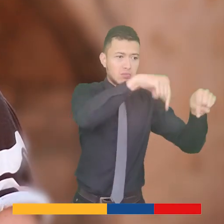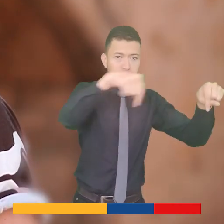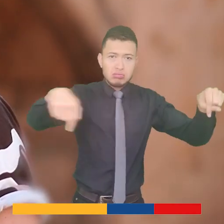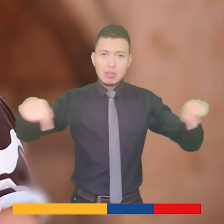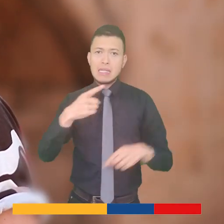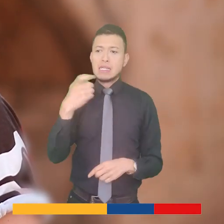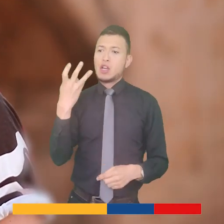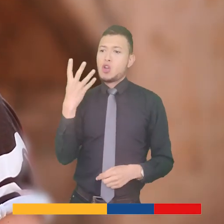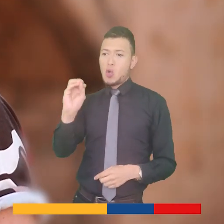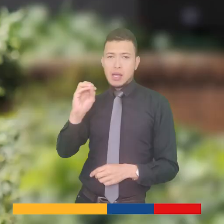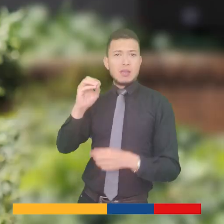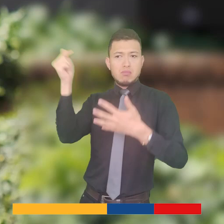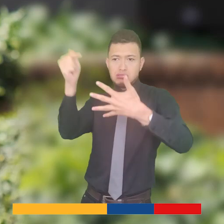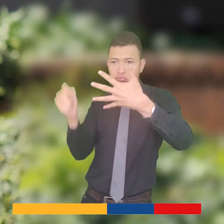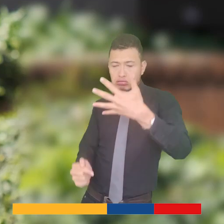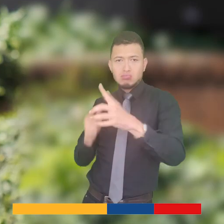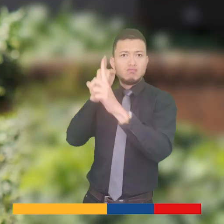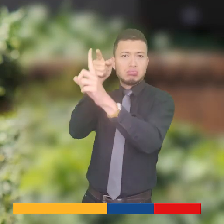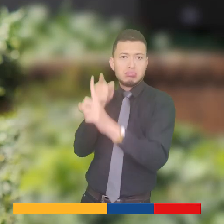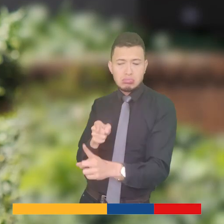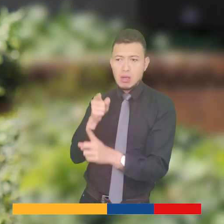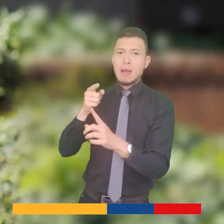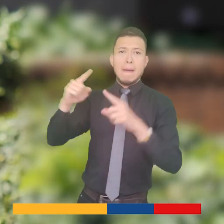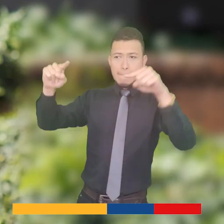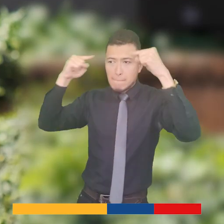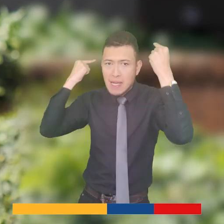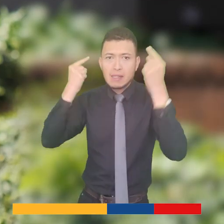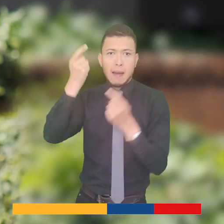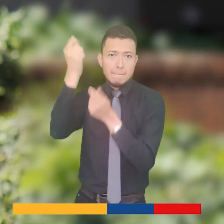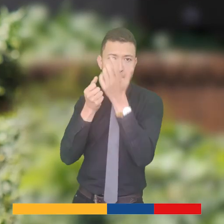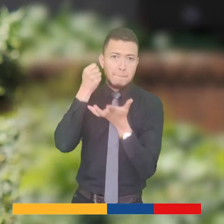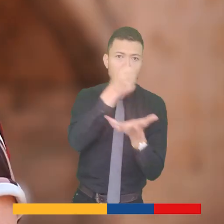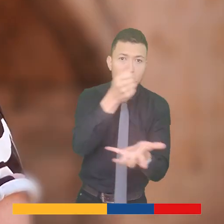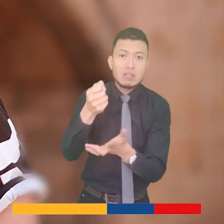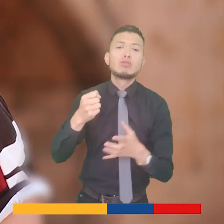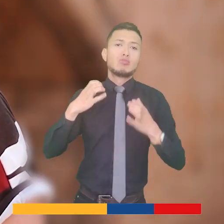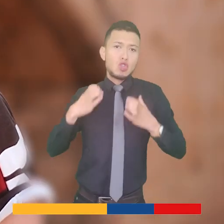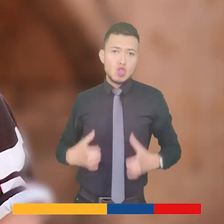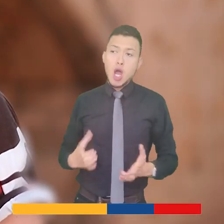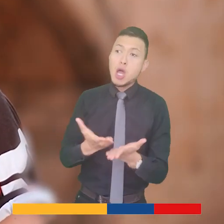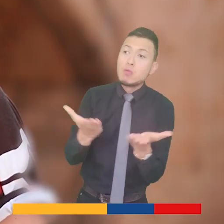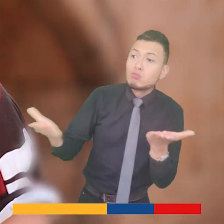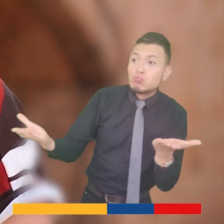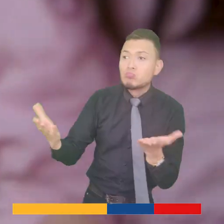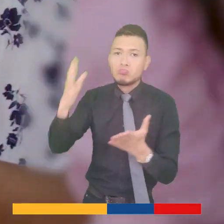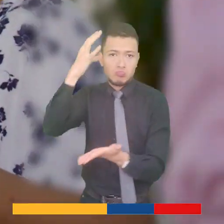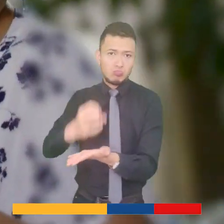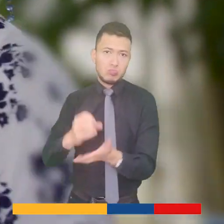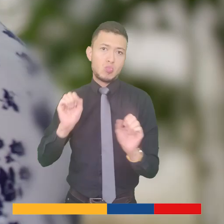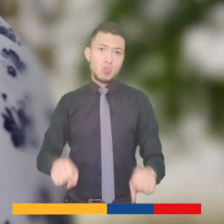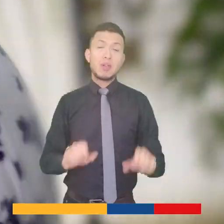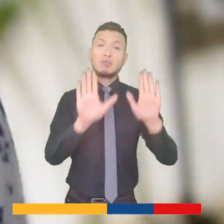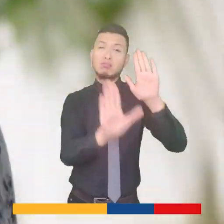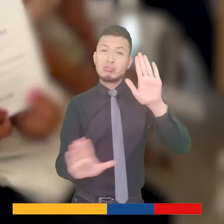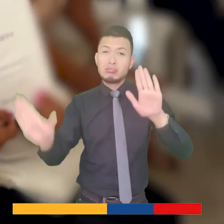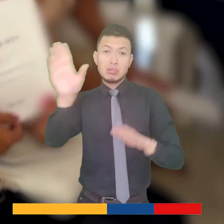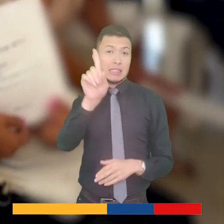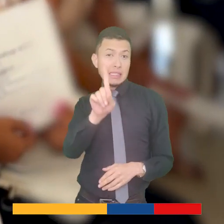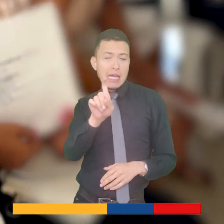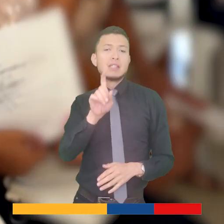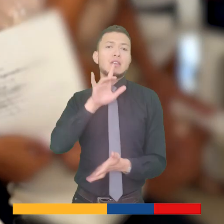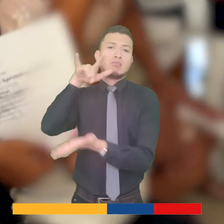con 17 ministerios, 140 acciones, con metas y presupuesto, que además hemos puesto a consideración de la ciudadanía.